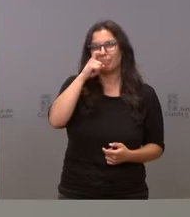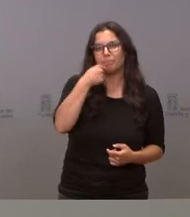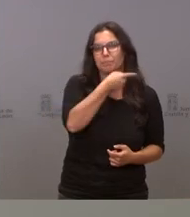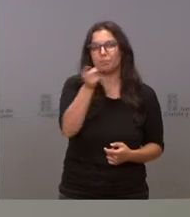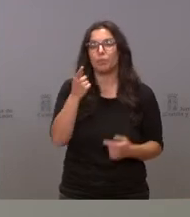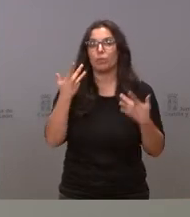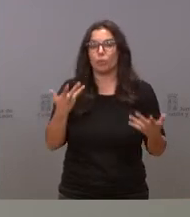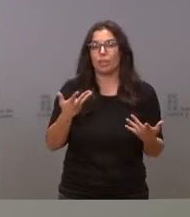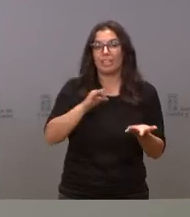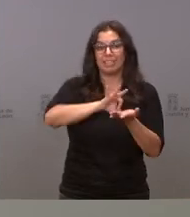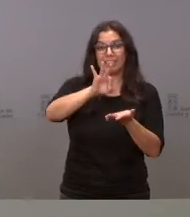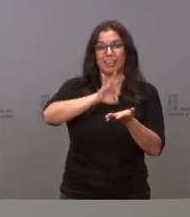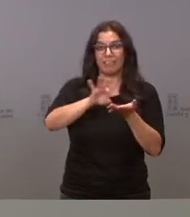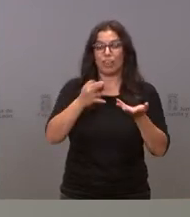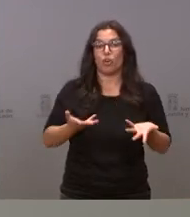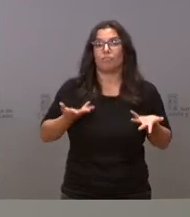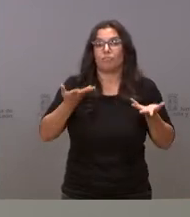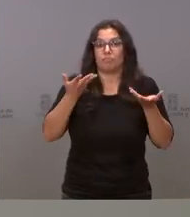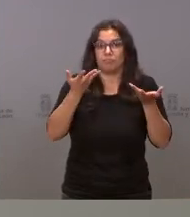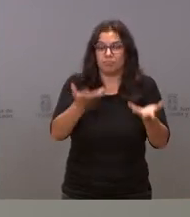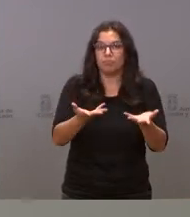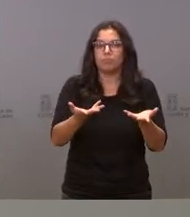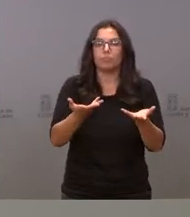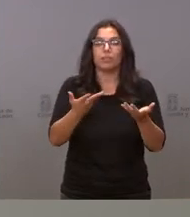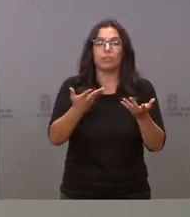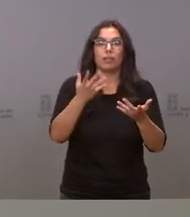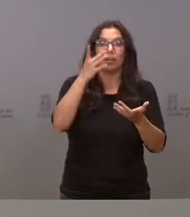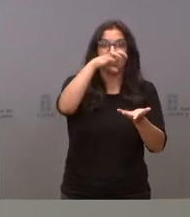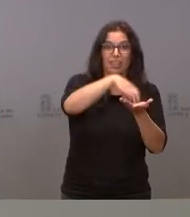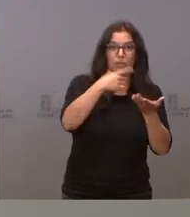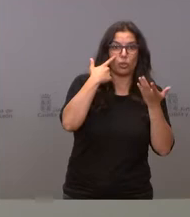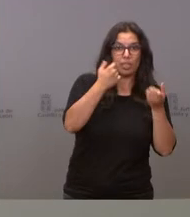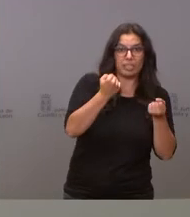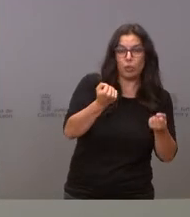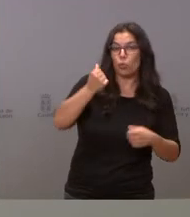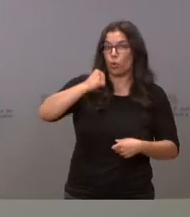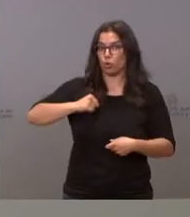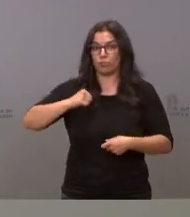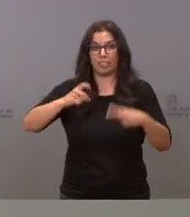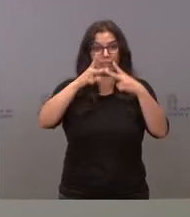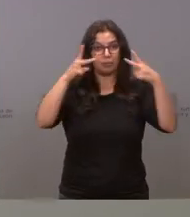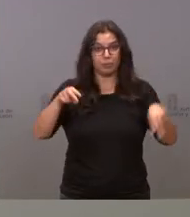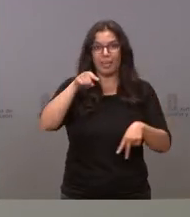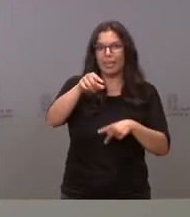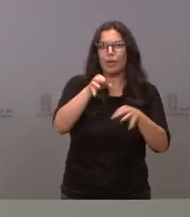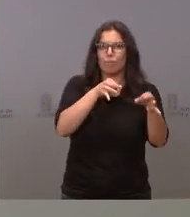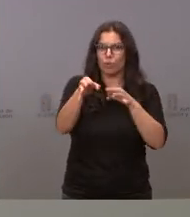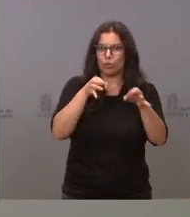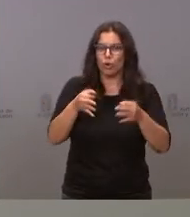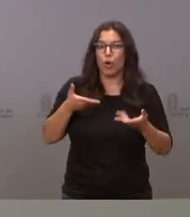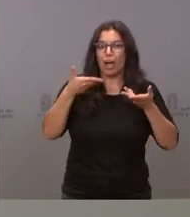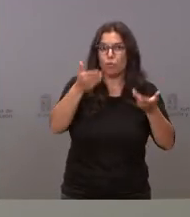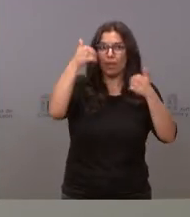y es que nuestros servicios asistenciales, tanto en atención primaria como en nuestros hospitales, tienen protocolos de ayuda y